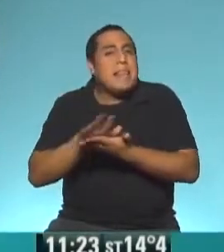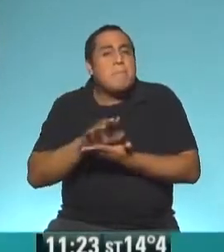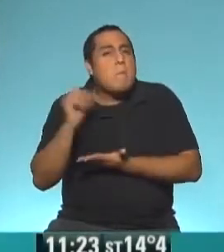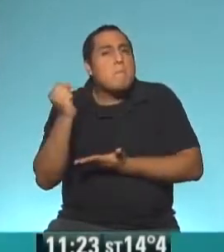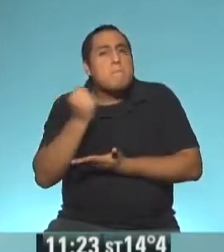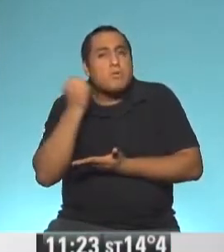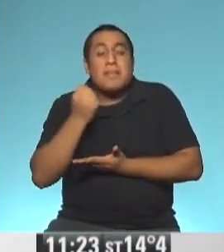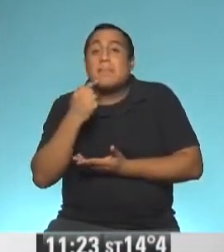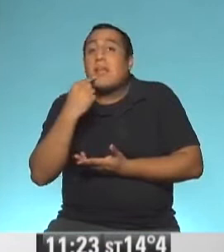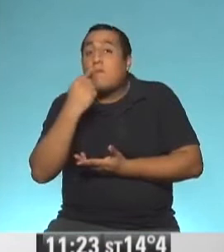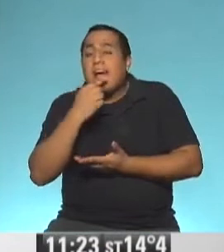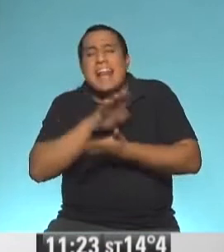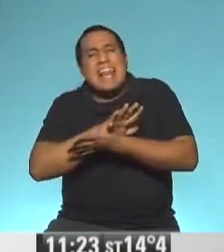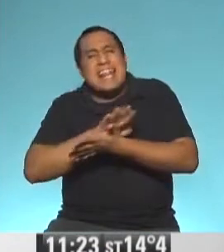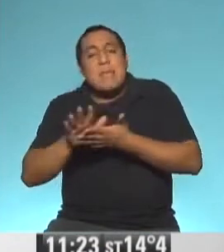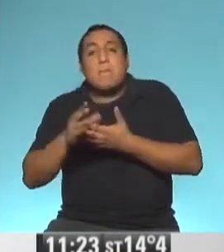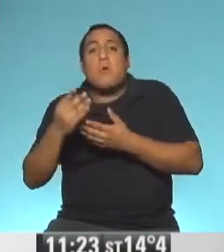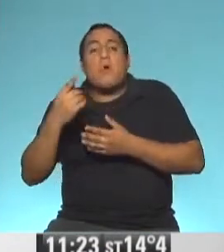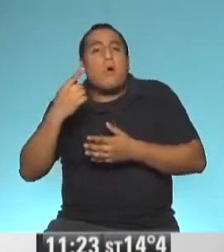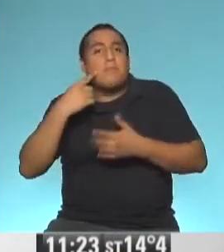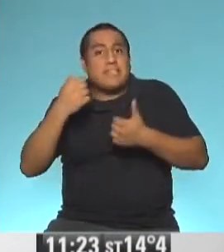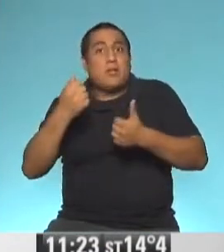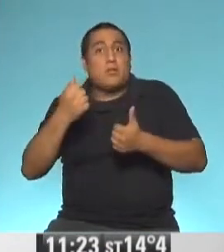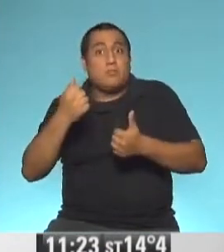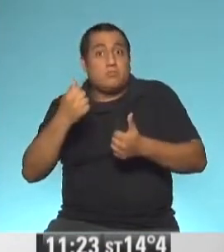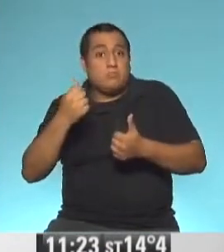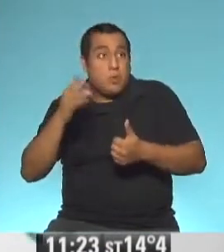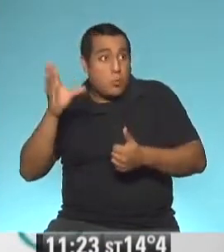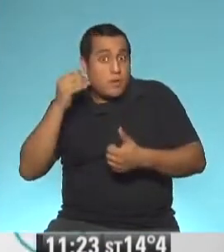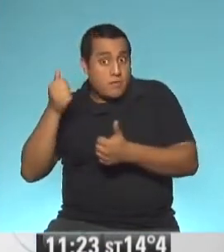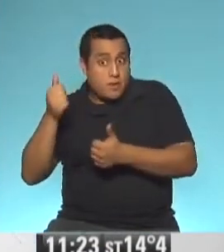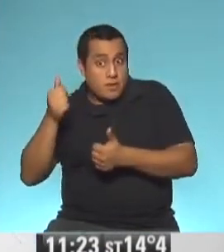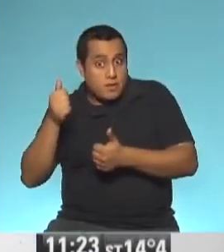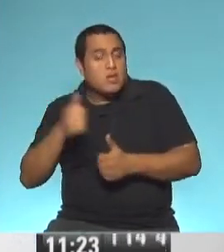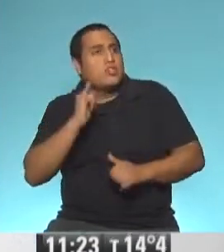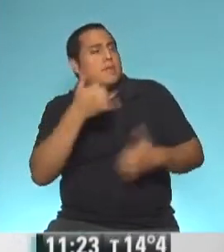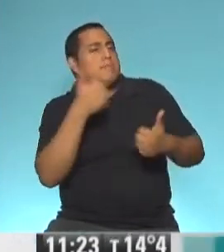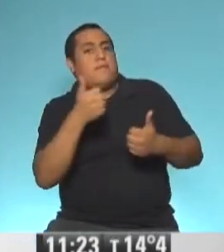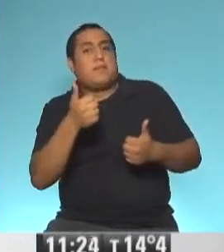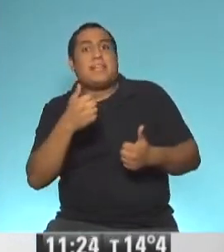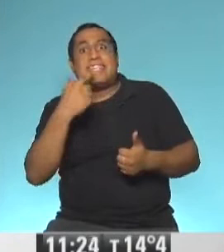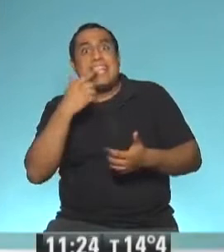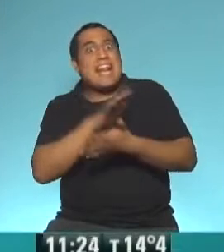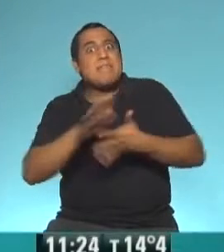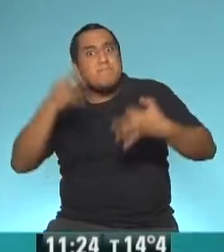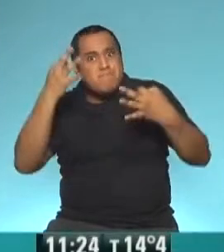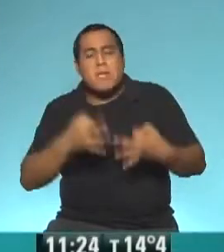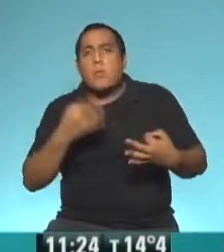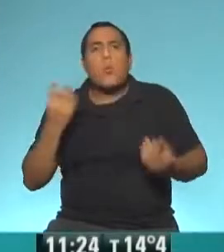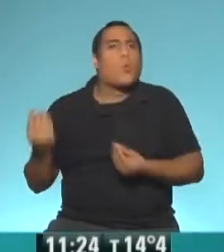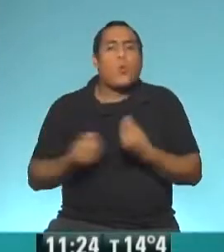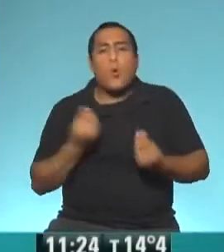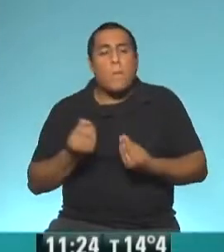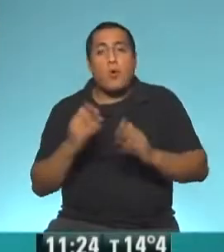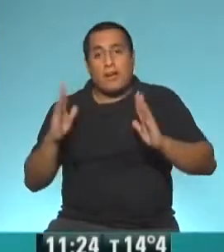que tener la boca limpia y sana. ¿Se escucha bien? Se escucha perfecto. Tenemos que tener la boca limpia y sana. ¿Cómo hacemos en casa